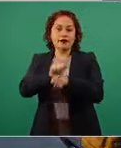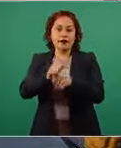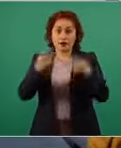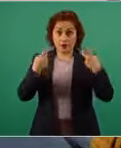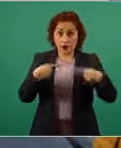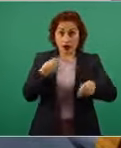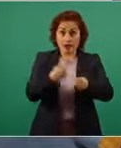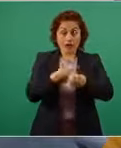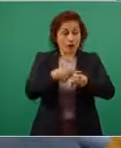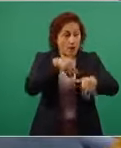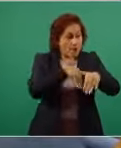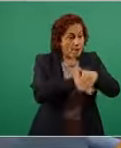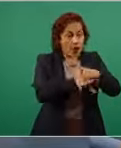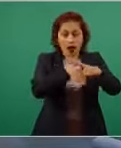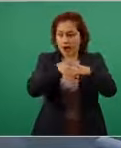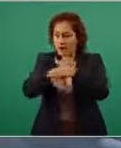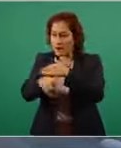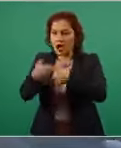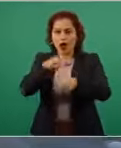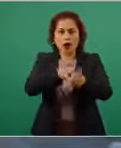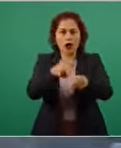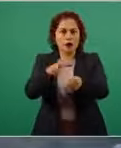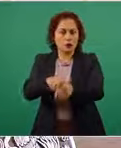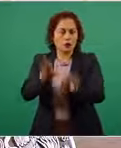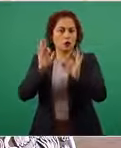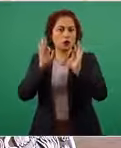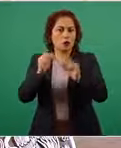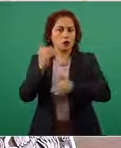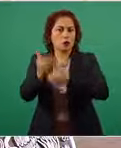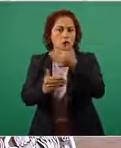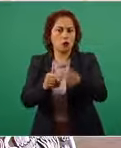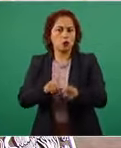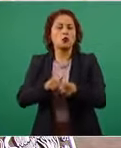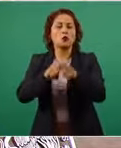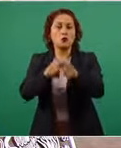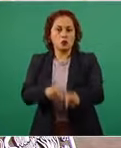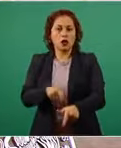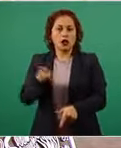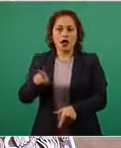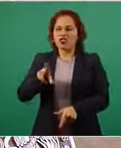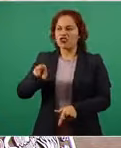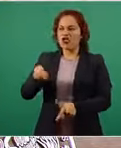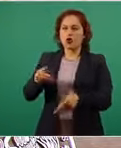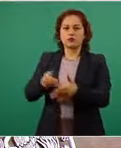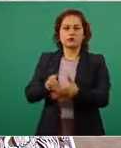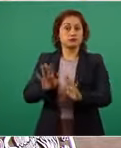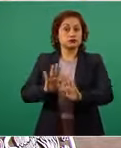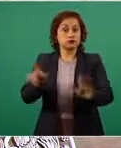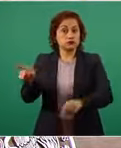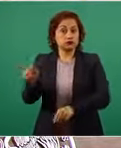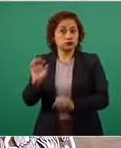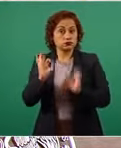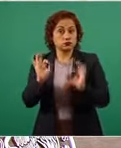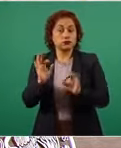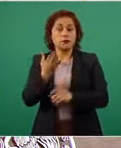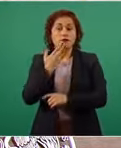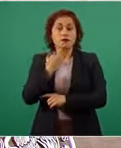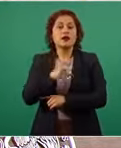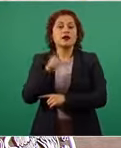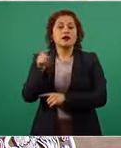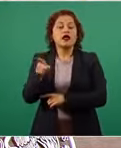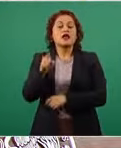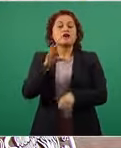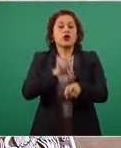usted y ningún médico tuvo que enfrentar la disyuntiva de decir ¿a quién les doy el respirador?